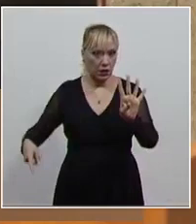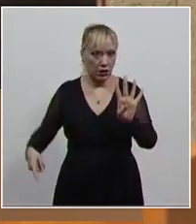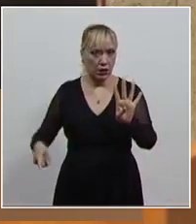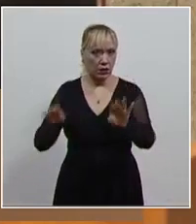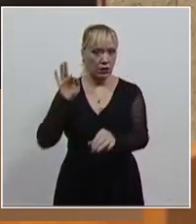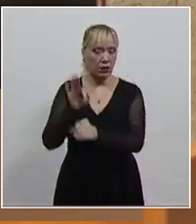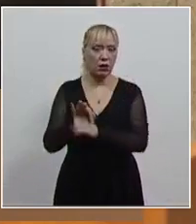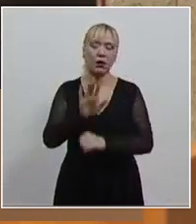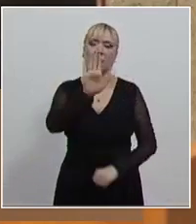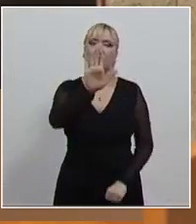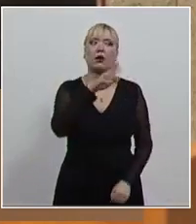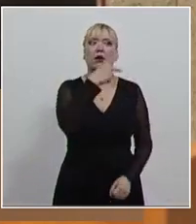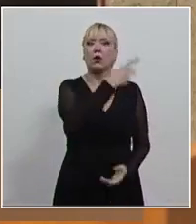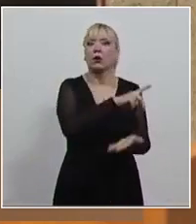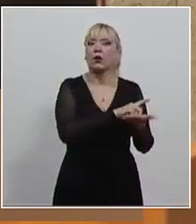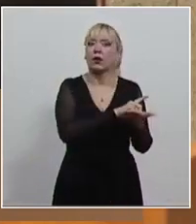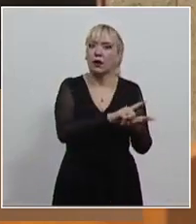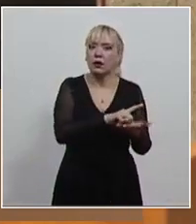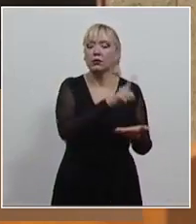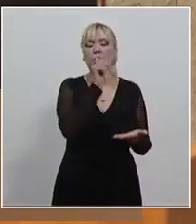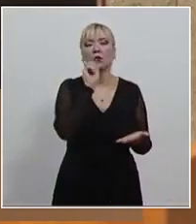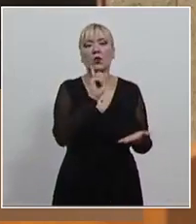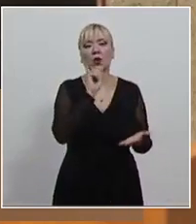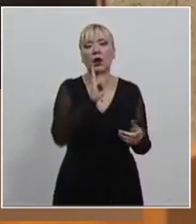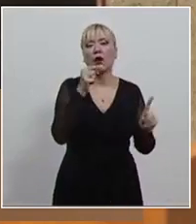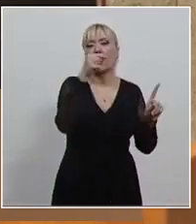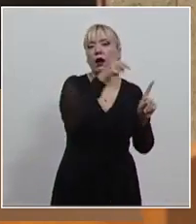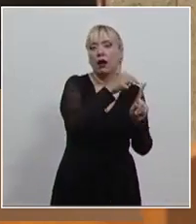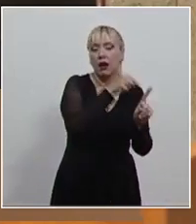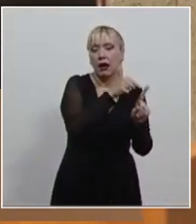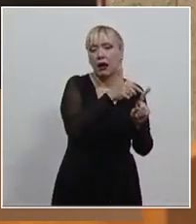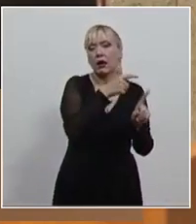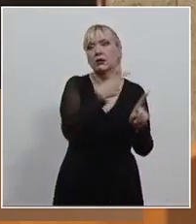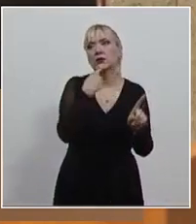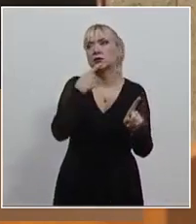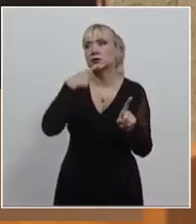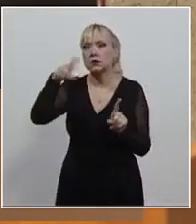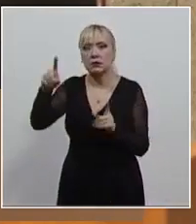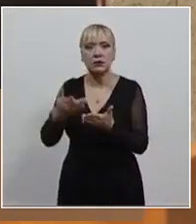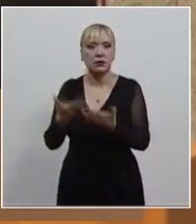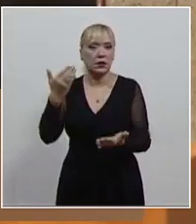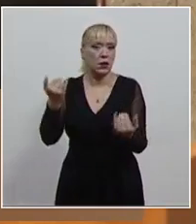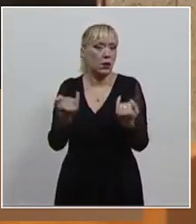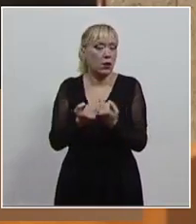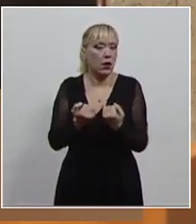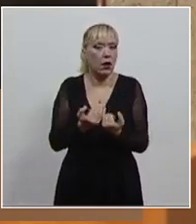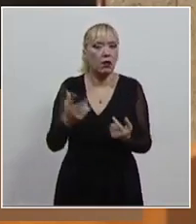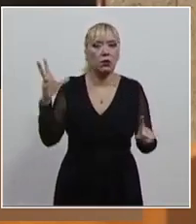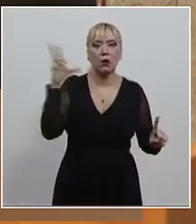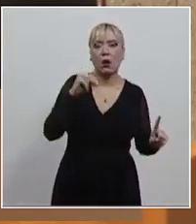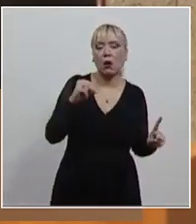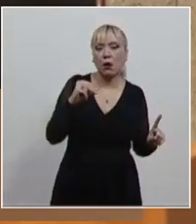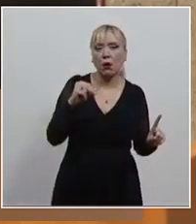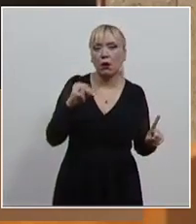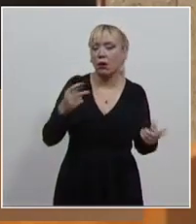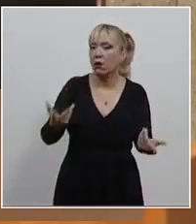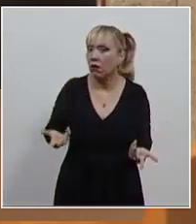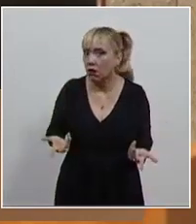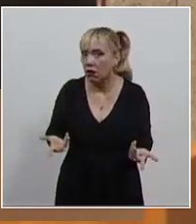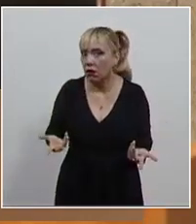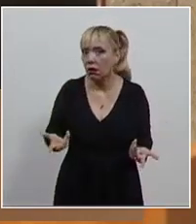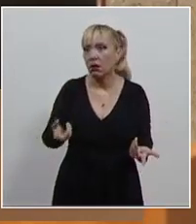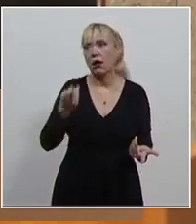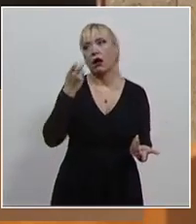el derecho o la posibilidad de la actora para presentar denuncias. Sin embargo, en mi consideración, la